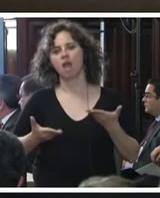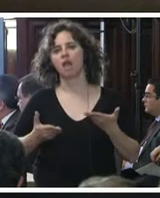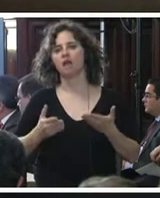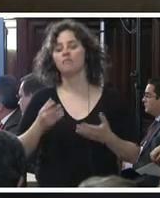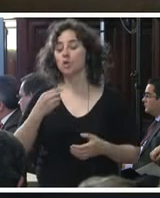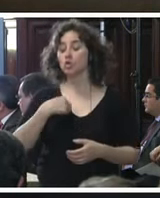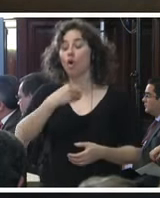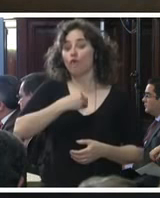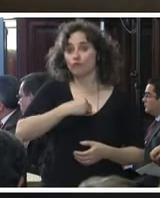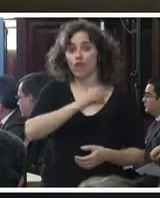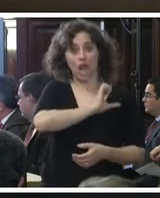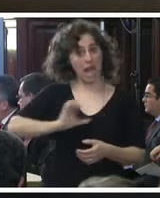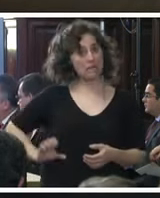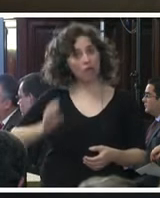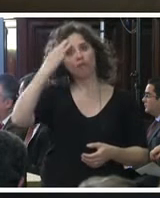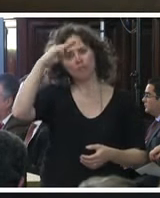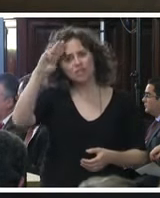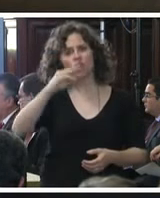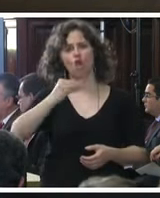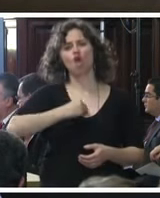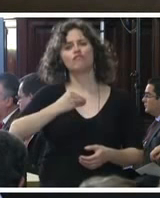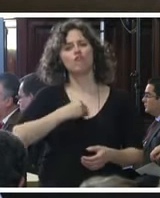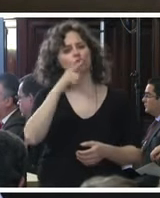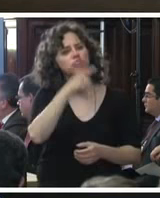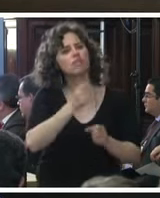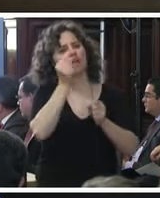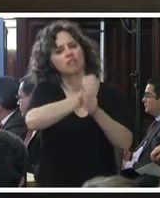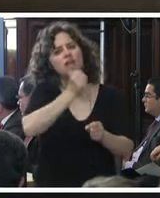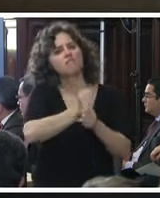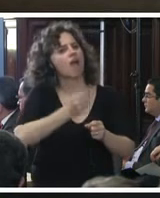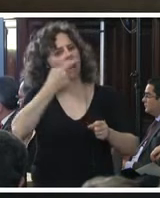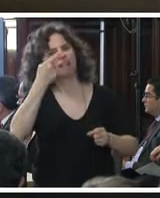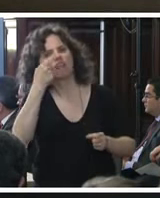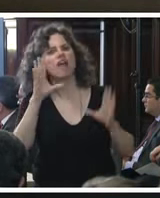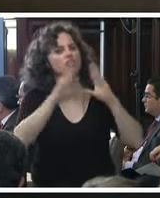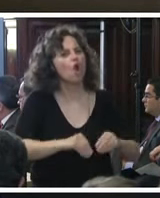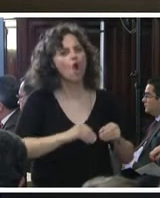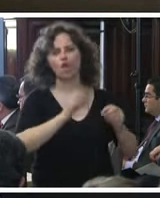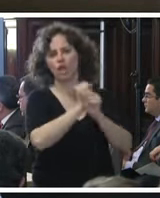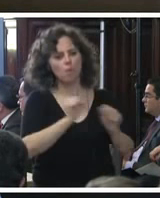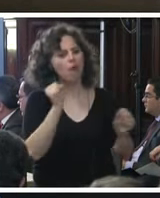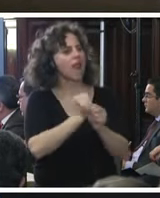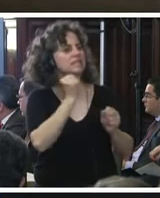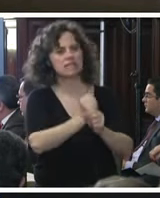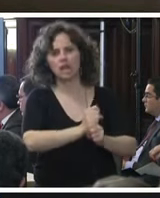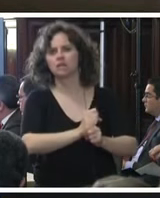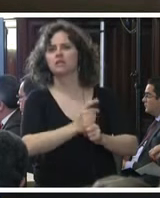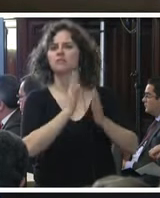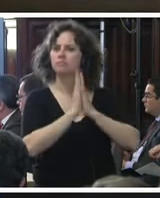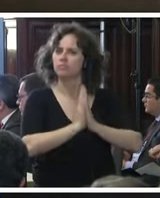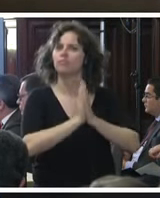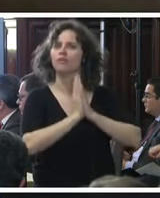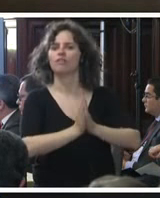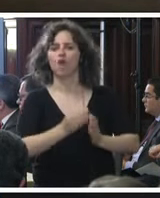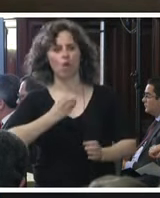confío en el Estado de México confío que van a tratar de hacer todo lo que esté en su poder y